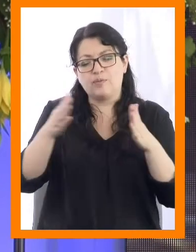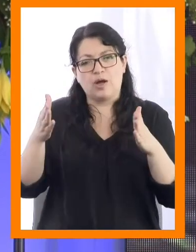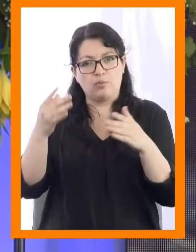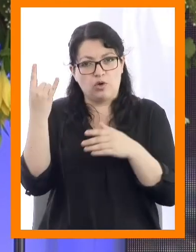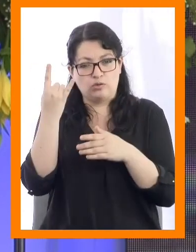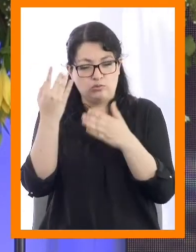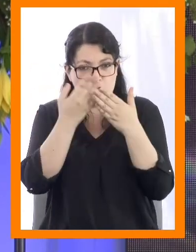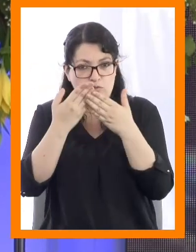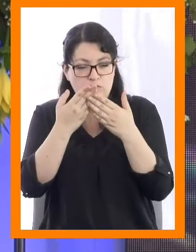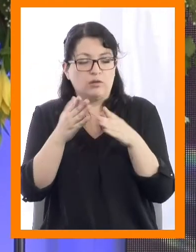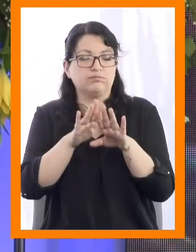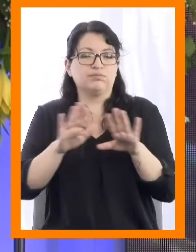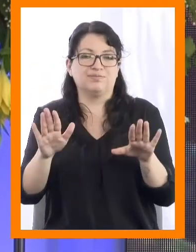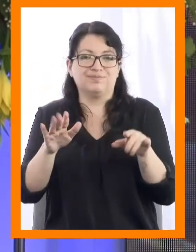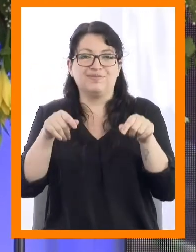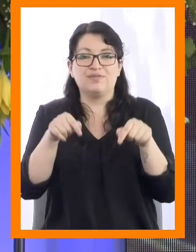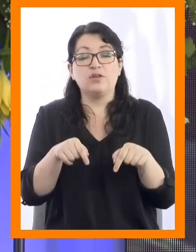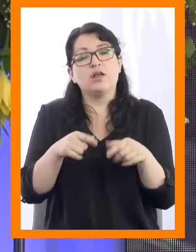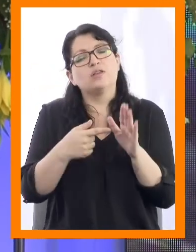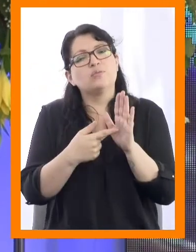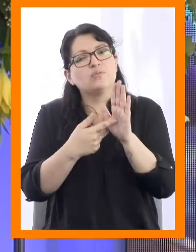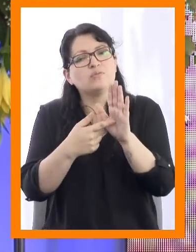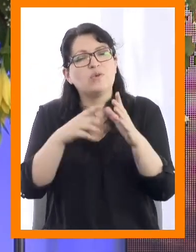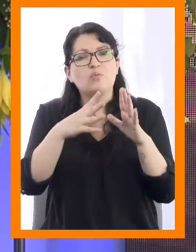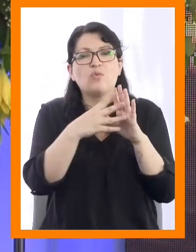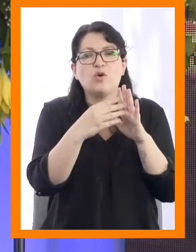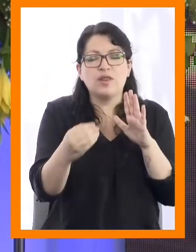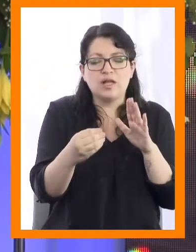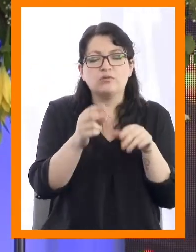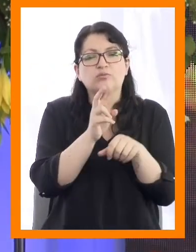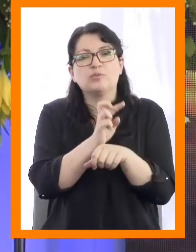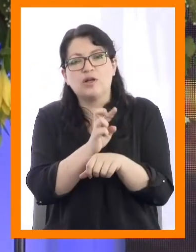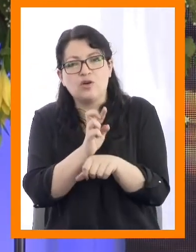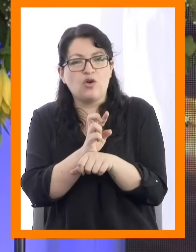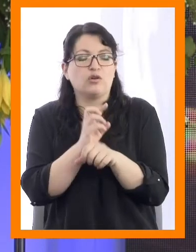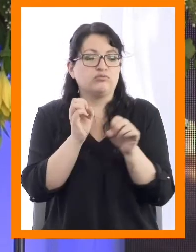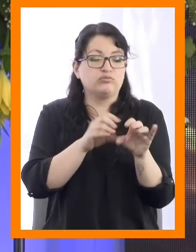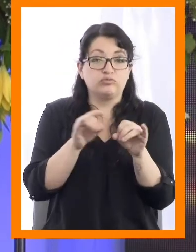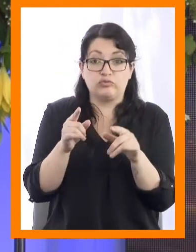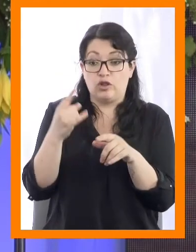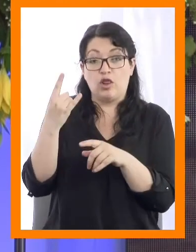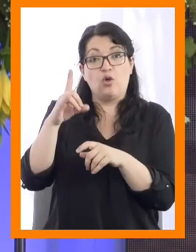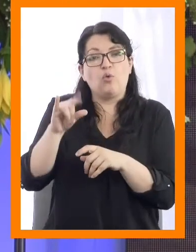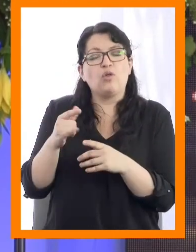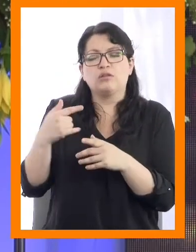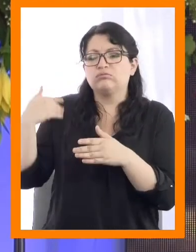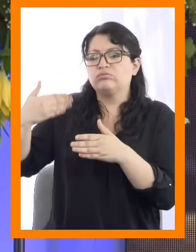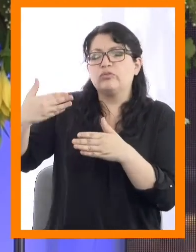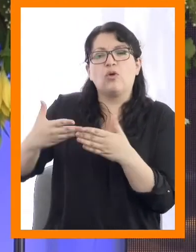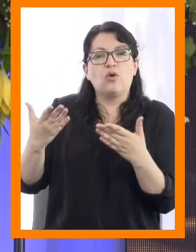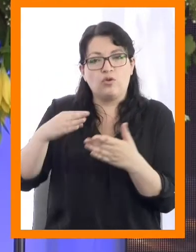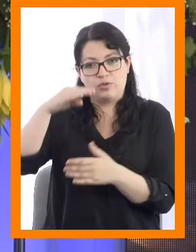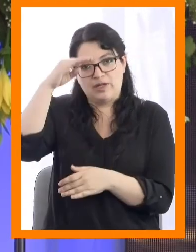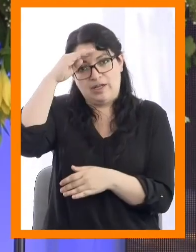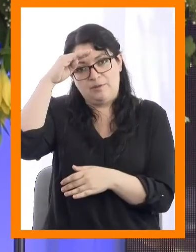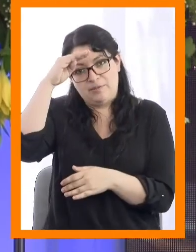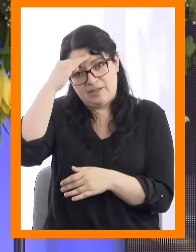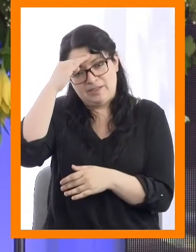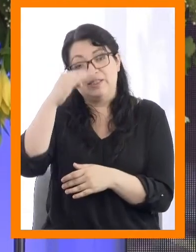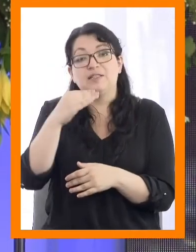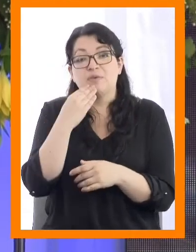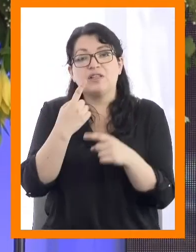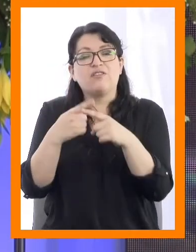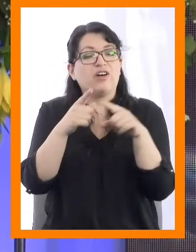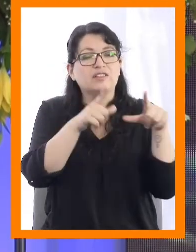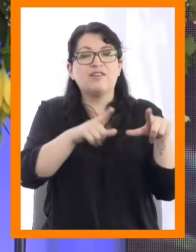Los valores que orientan el modelo educativo y pedagógico de UDLA se han venido forjando a través de la experiencia de las diversas